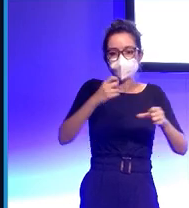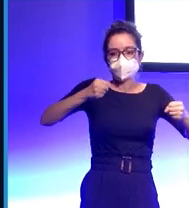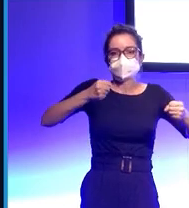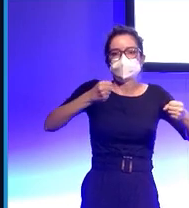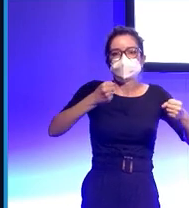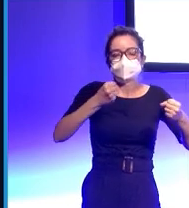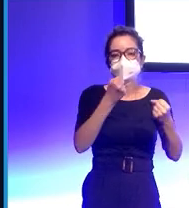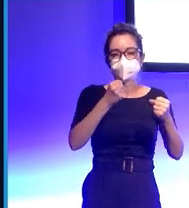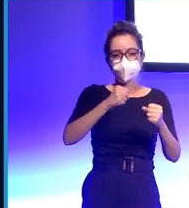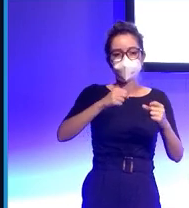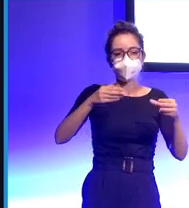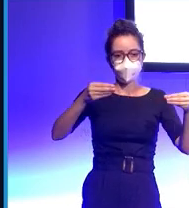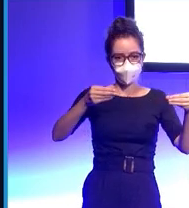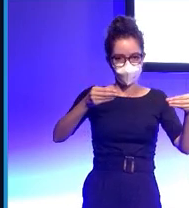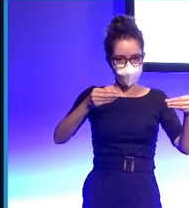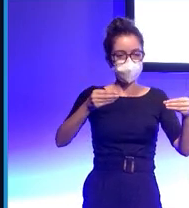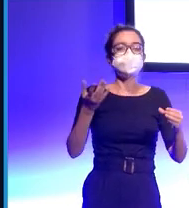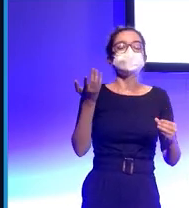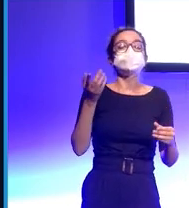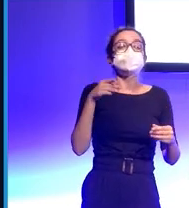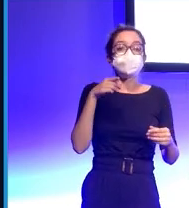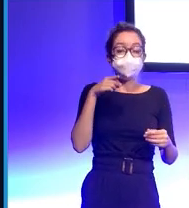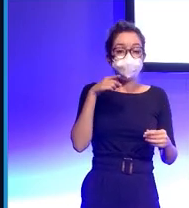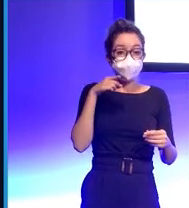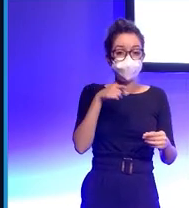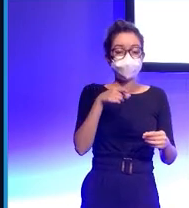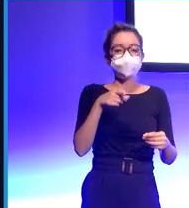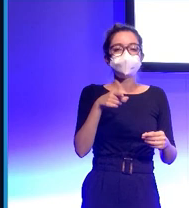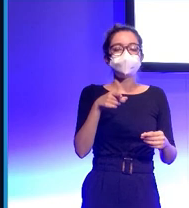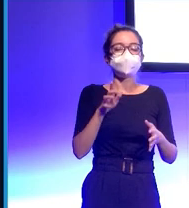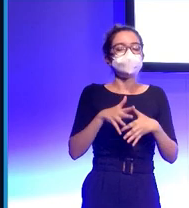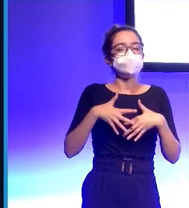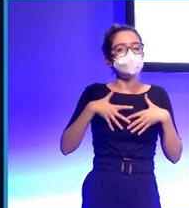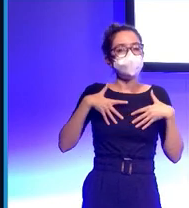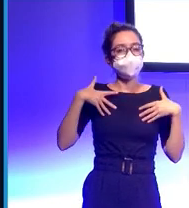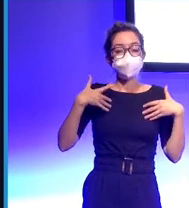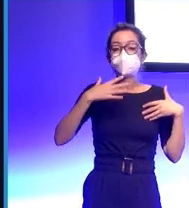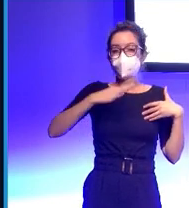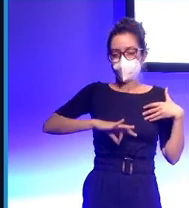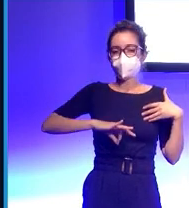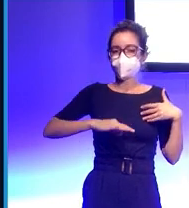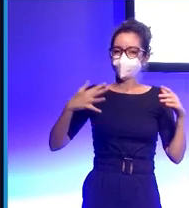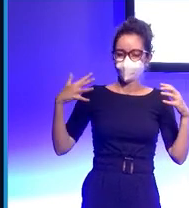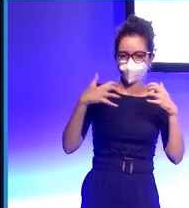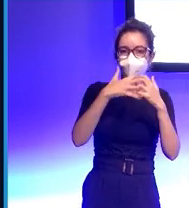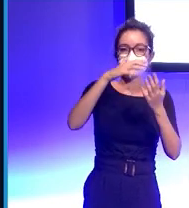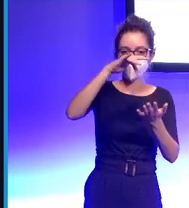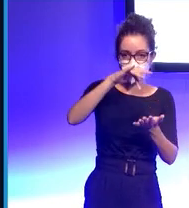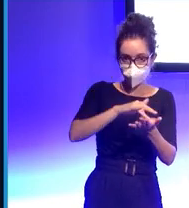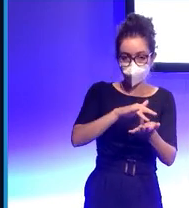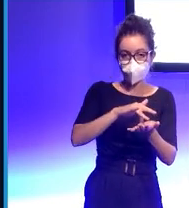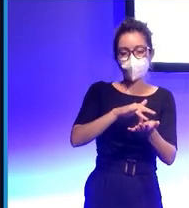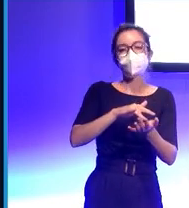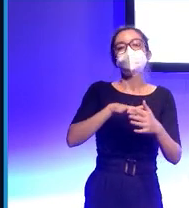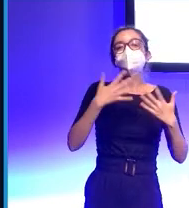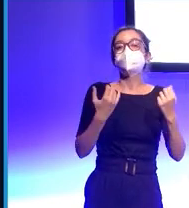el volante y analizamos también estas señales para detectar estas emociones que pueden ser de riesgo y la idea es que el coche después pueda hacer